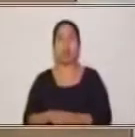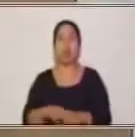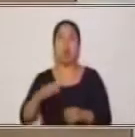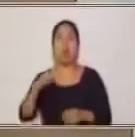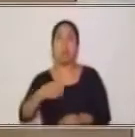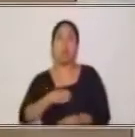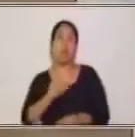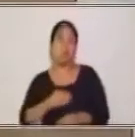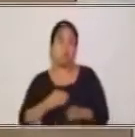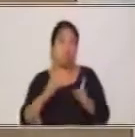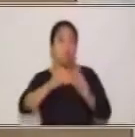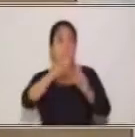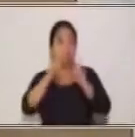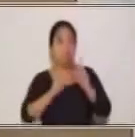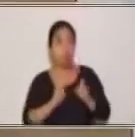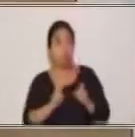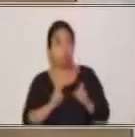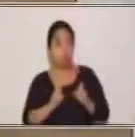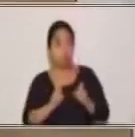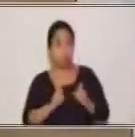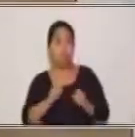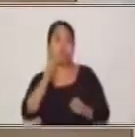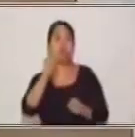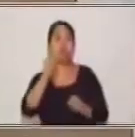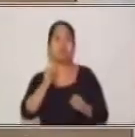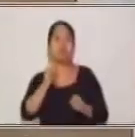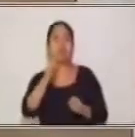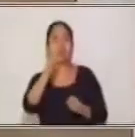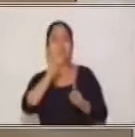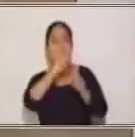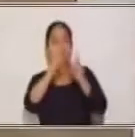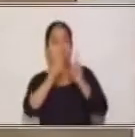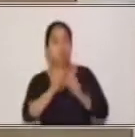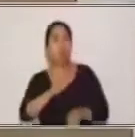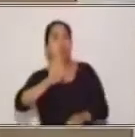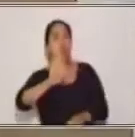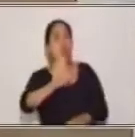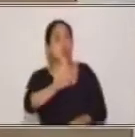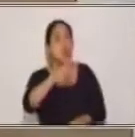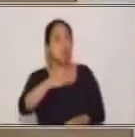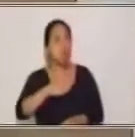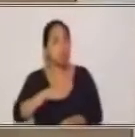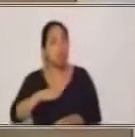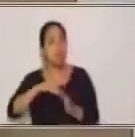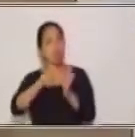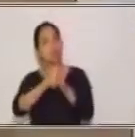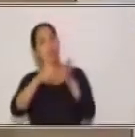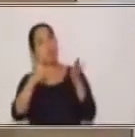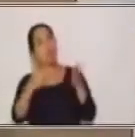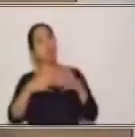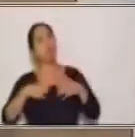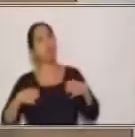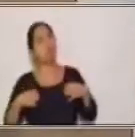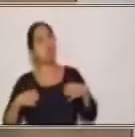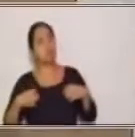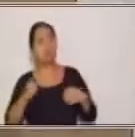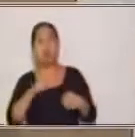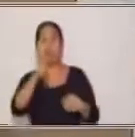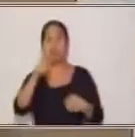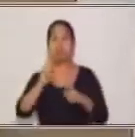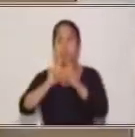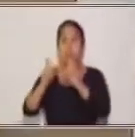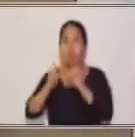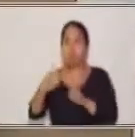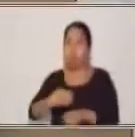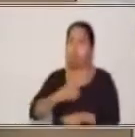aquí va a cambiar. Usted tiene mi libro de ciencias. Aquí ya es diferente porque nos estamos dirigiendo a alguien que puede